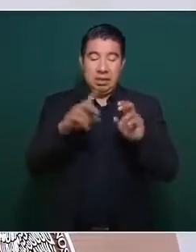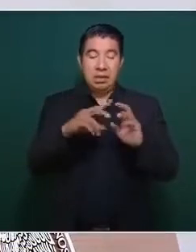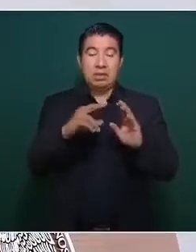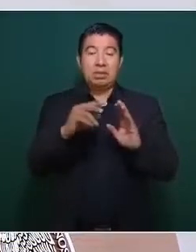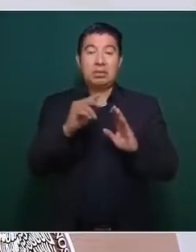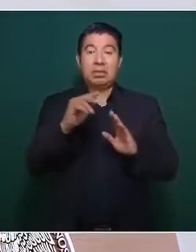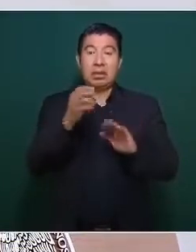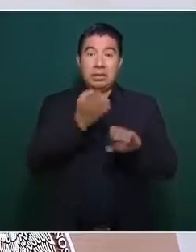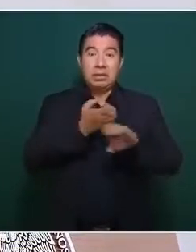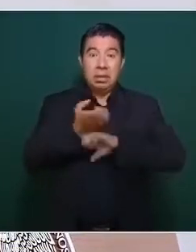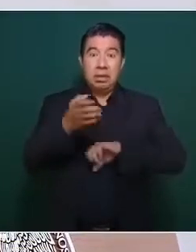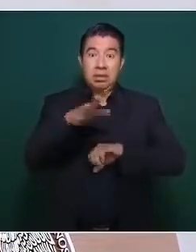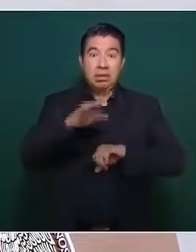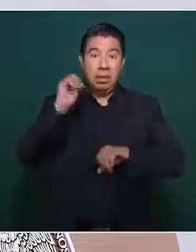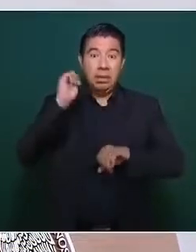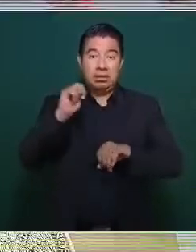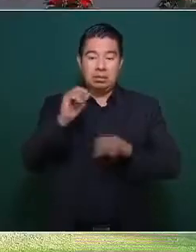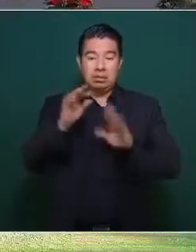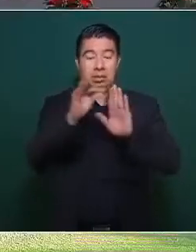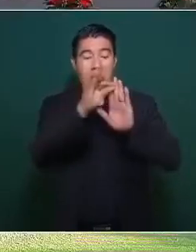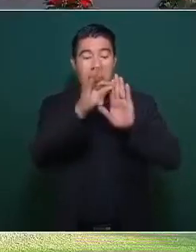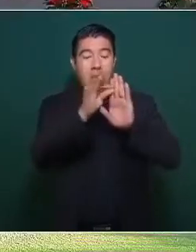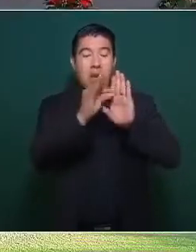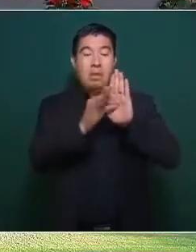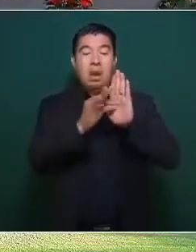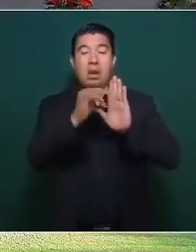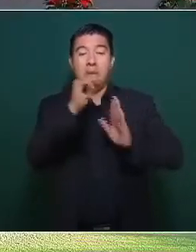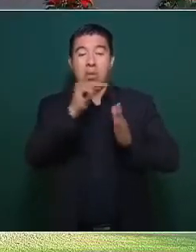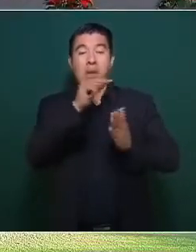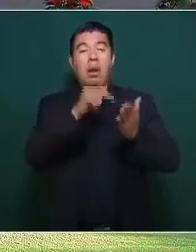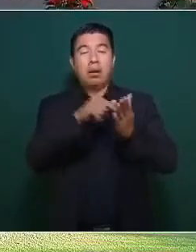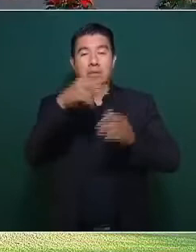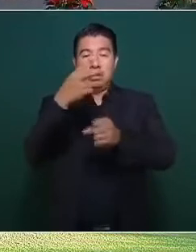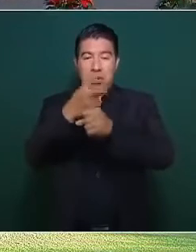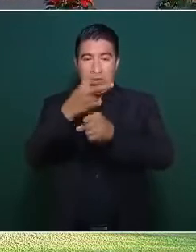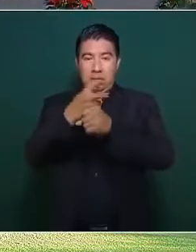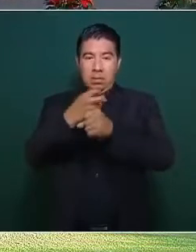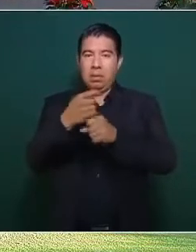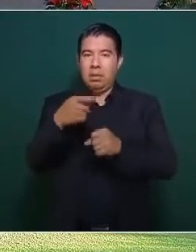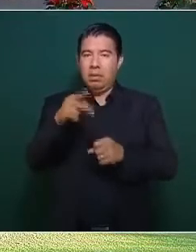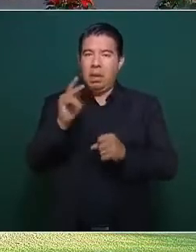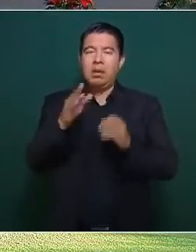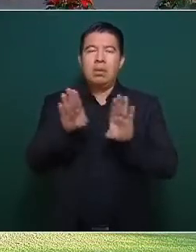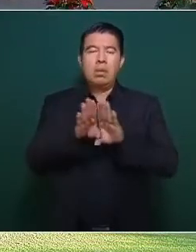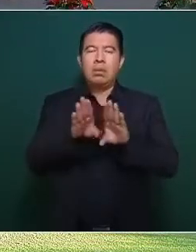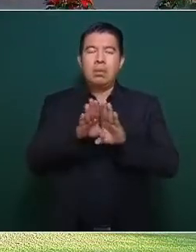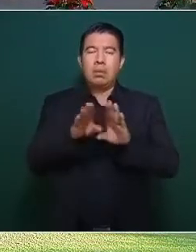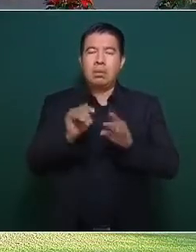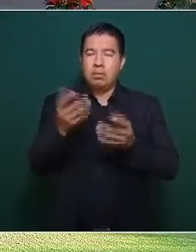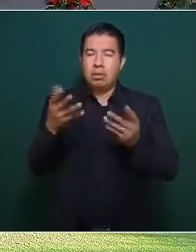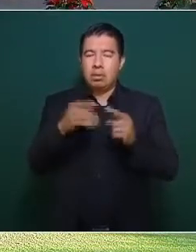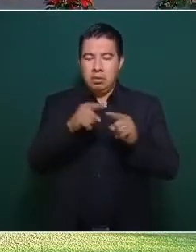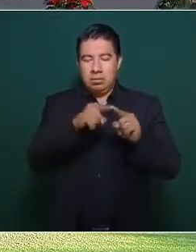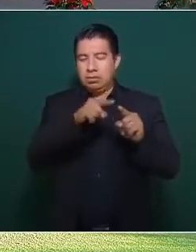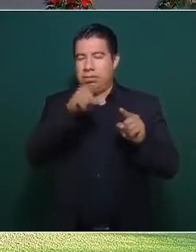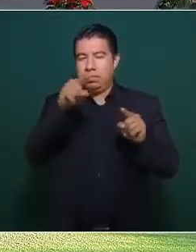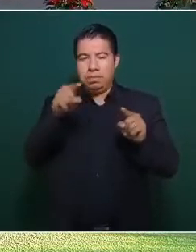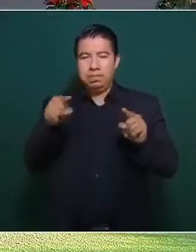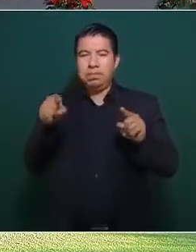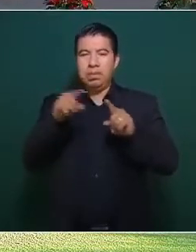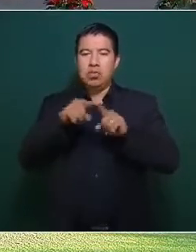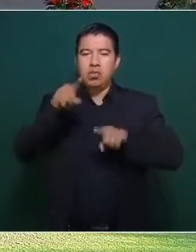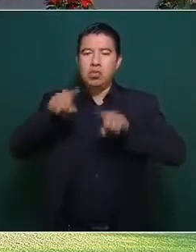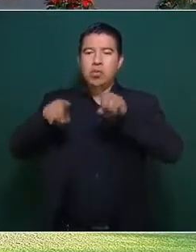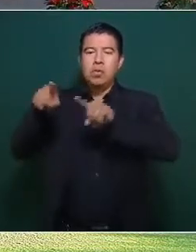segundo lugar, pero aquí vemos el comportamiento de los eventos de esta